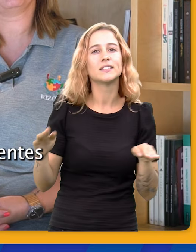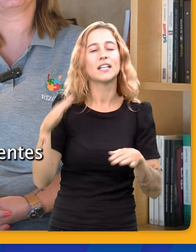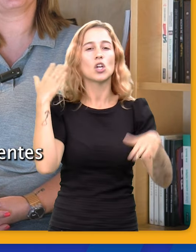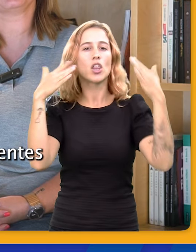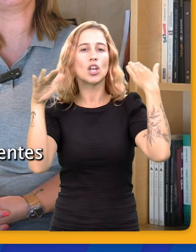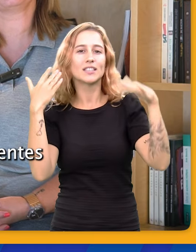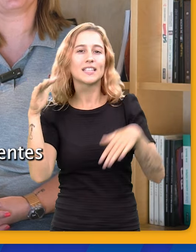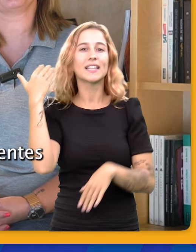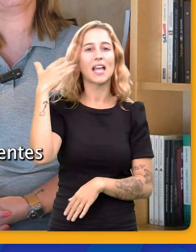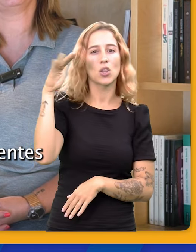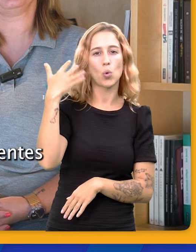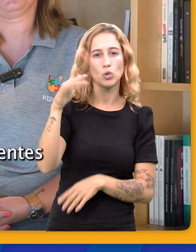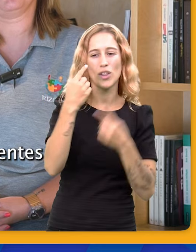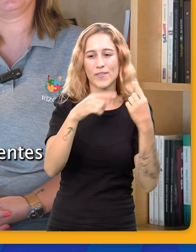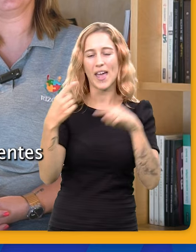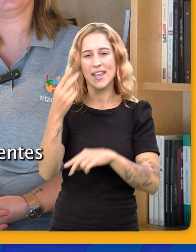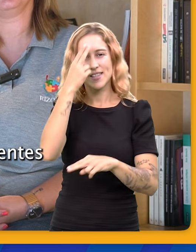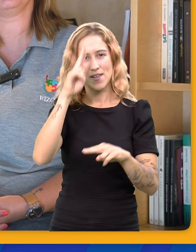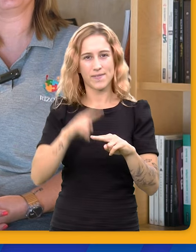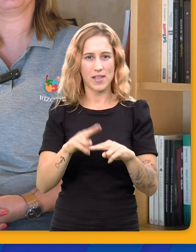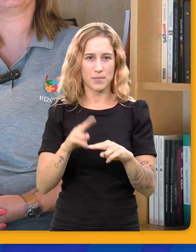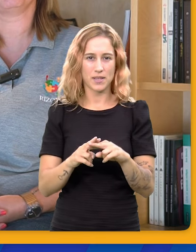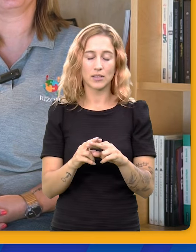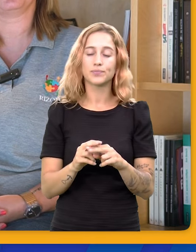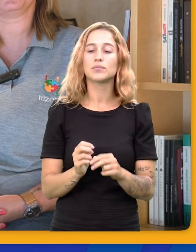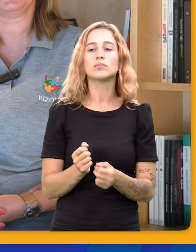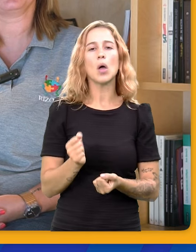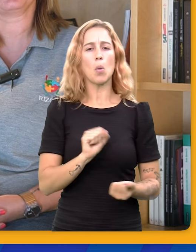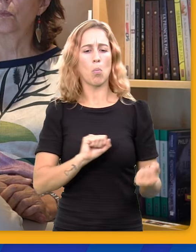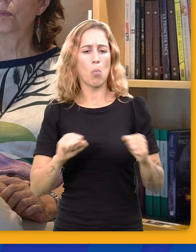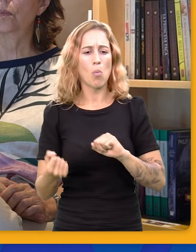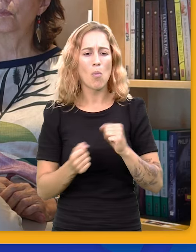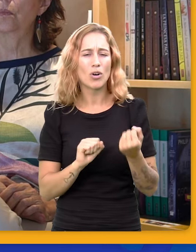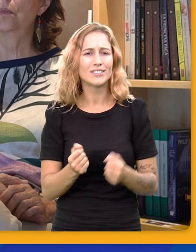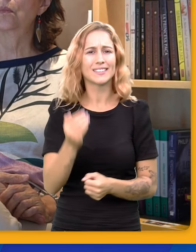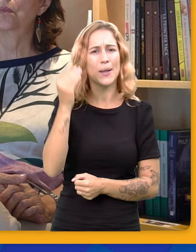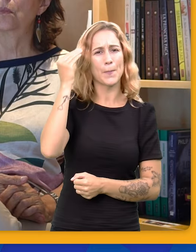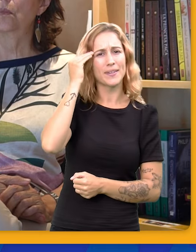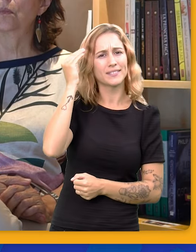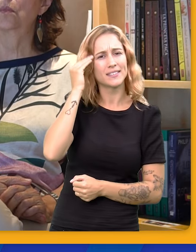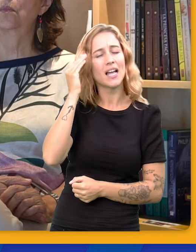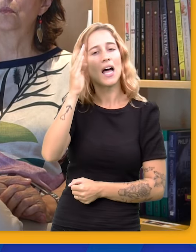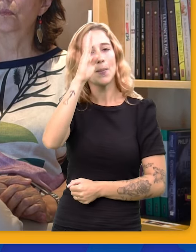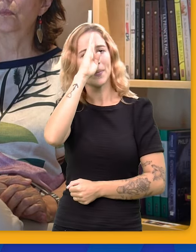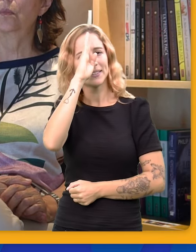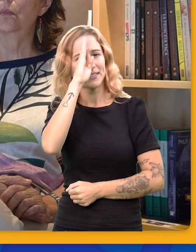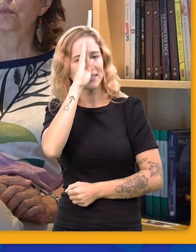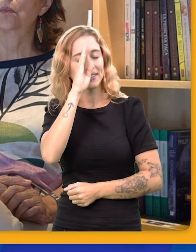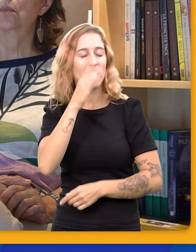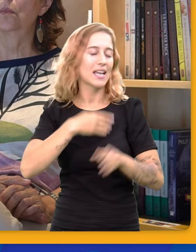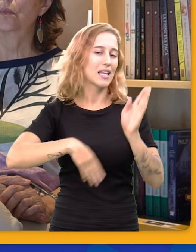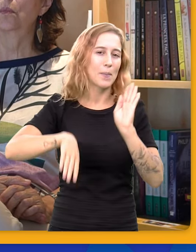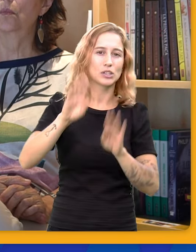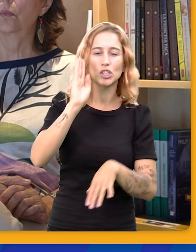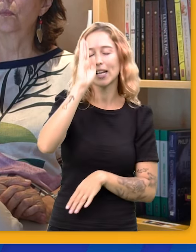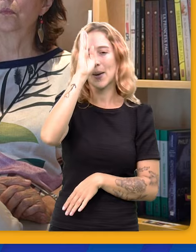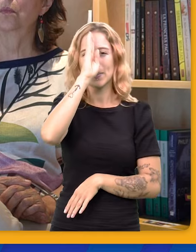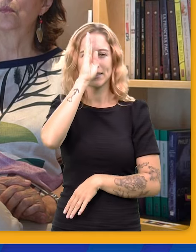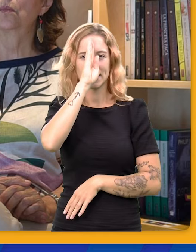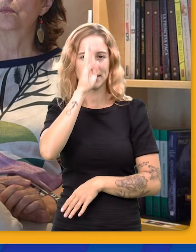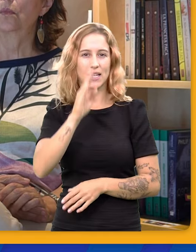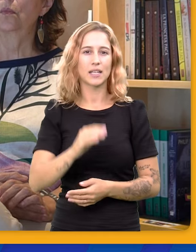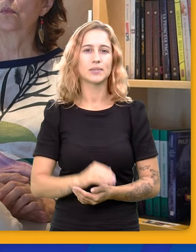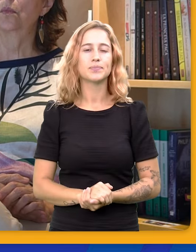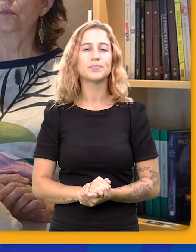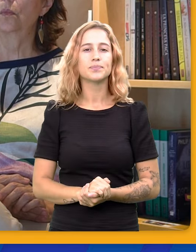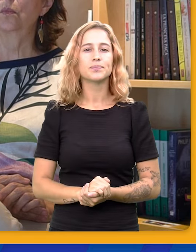Trabajamos con niños, adultos y adolescentes con diferentes patologías. El orden motriz, el orden mental, dificultades de aprendizaje